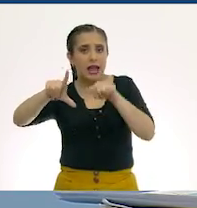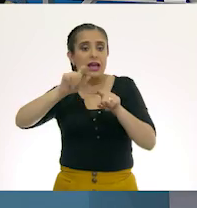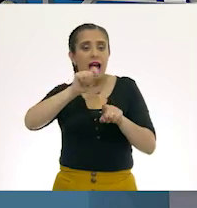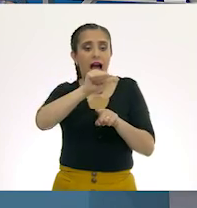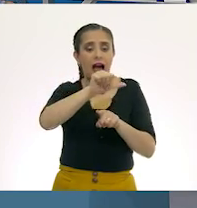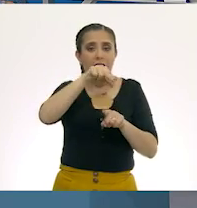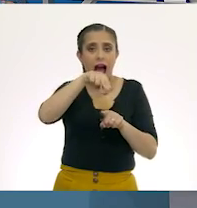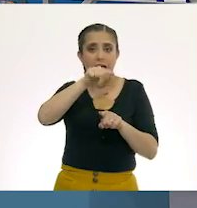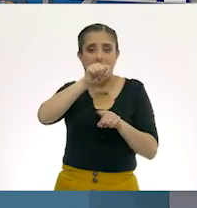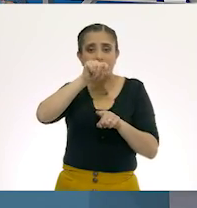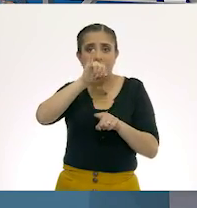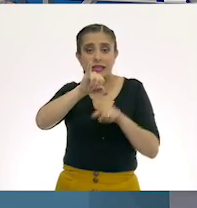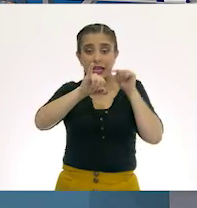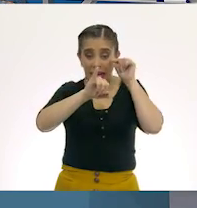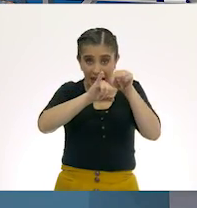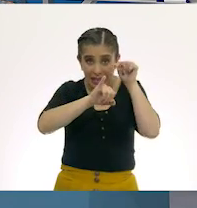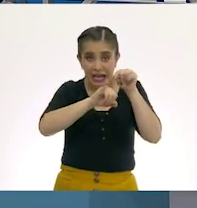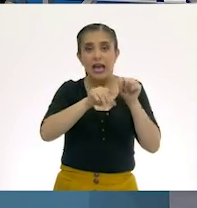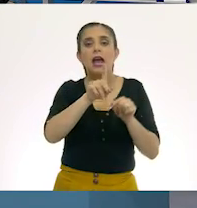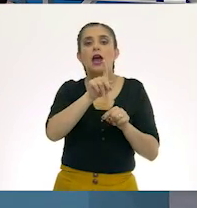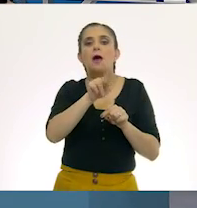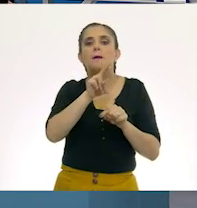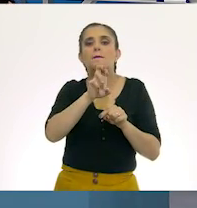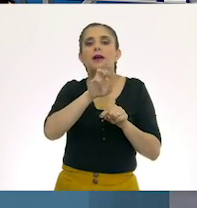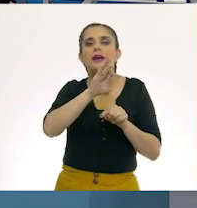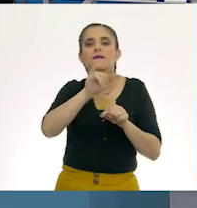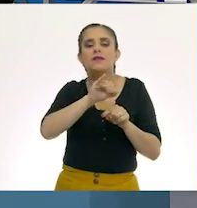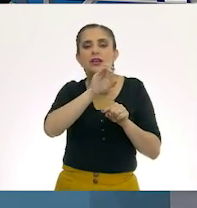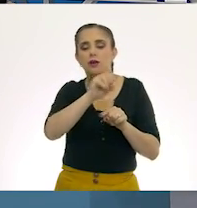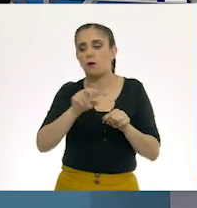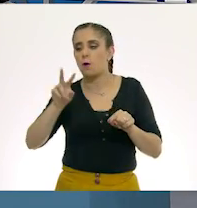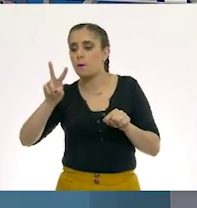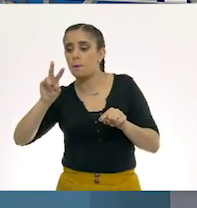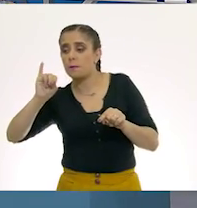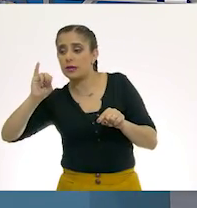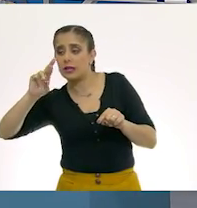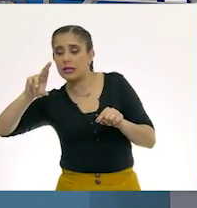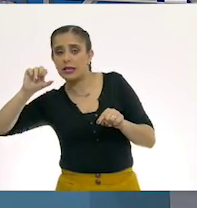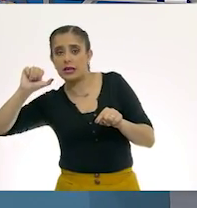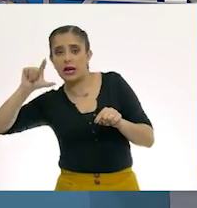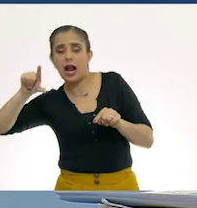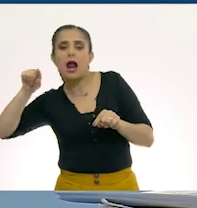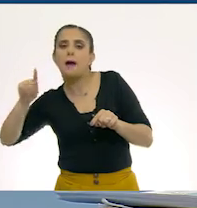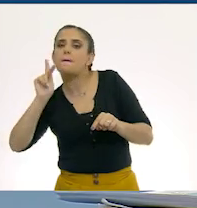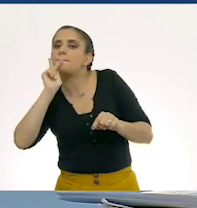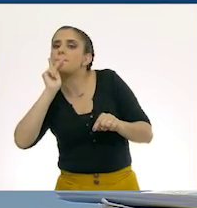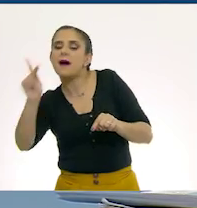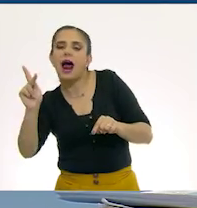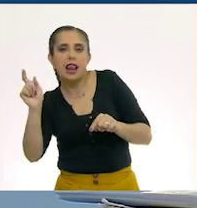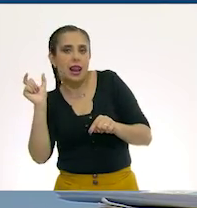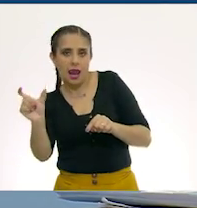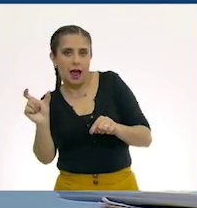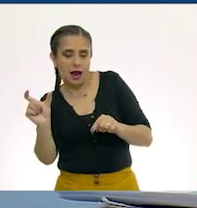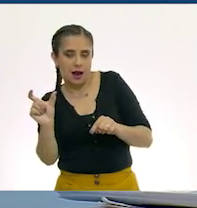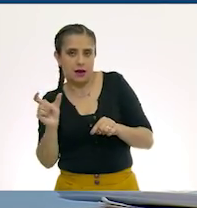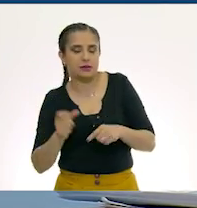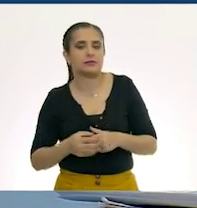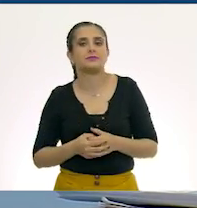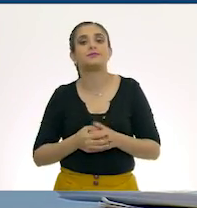es el prefijo, y viral es la palabra de origen.